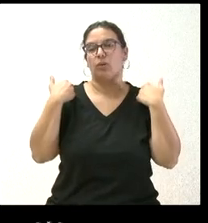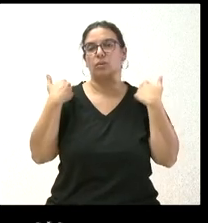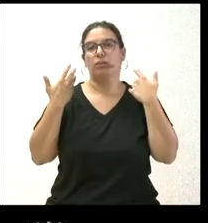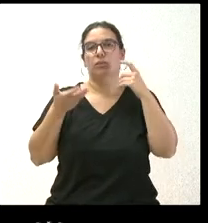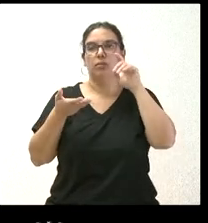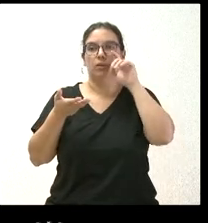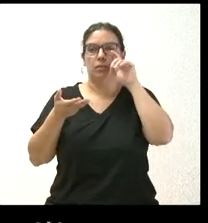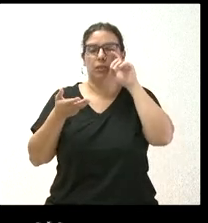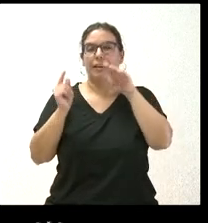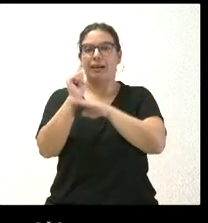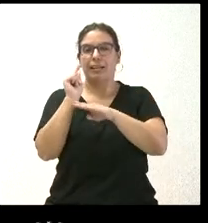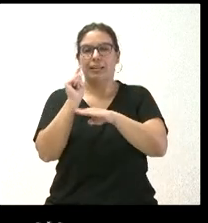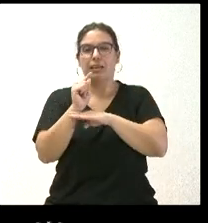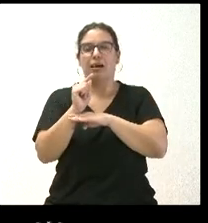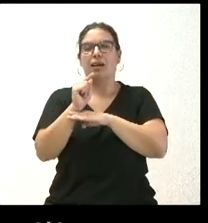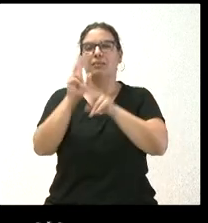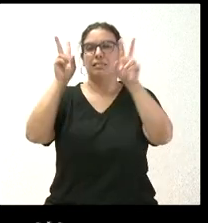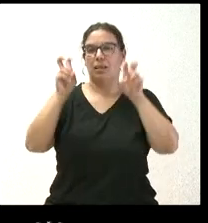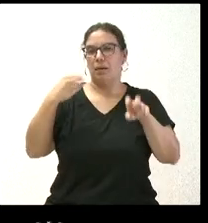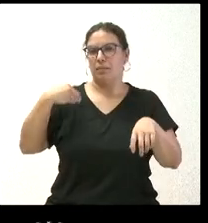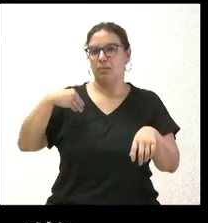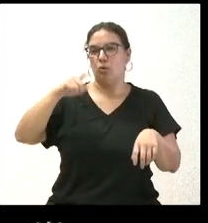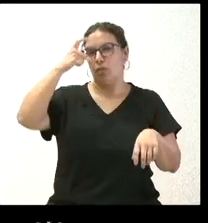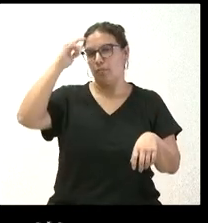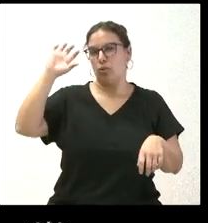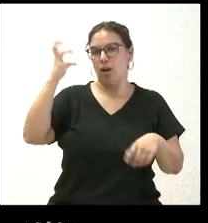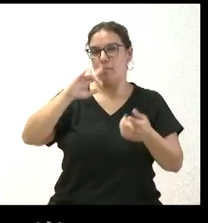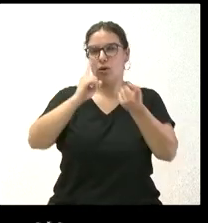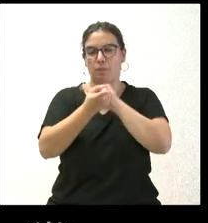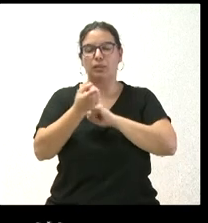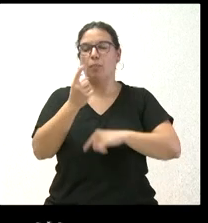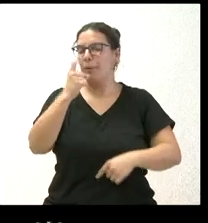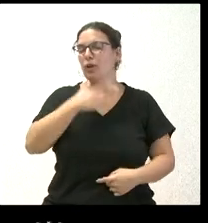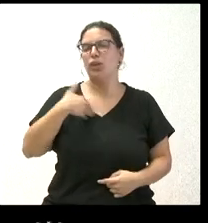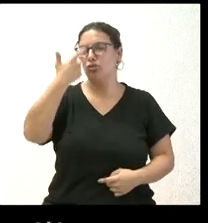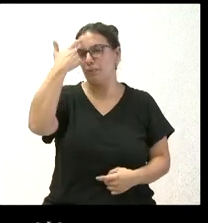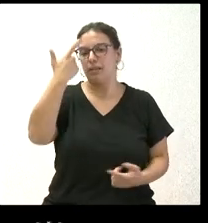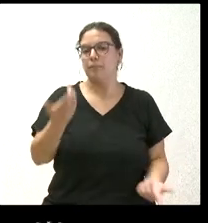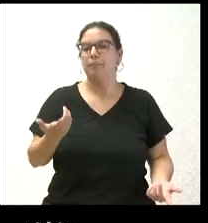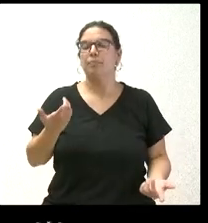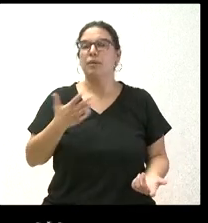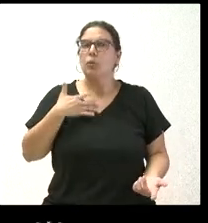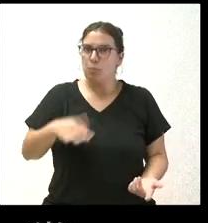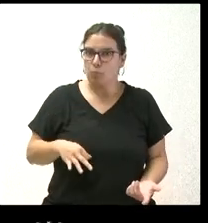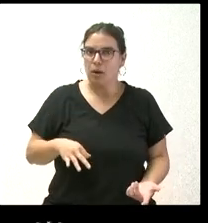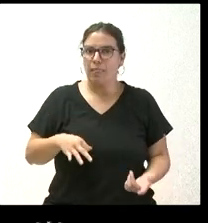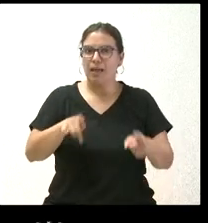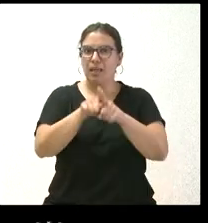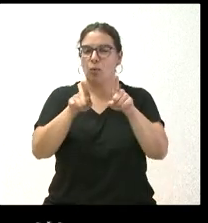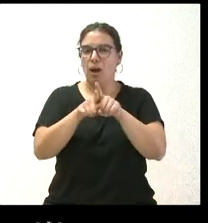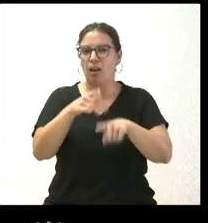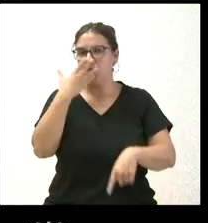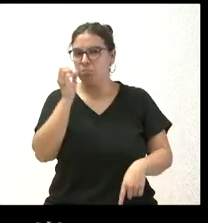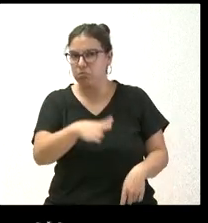en críticas del armismo climático bueno, querría saber primero si se puede llegar a considerar un desprecio